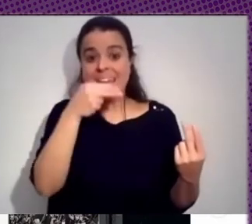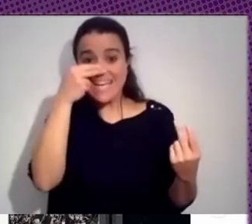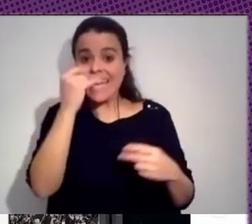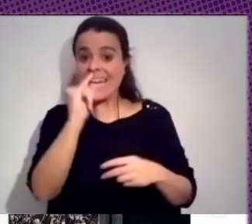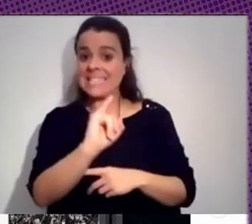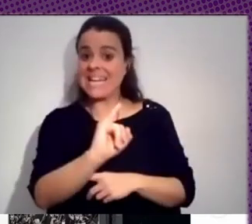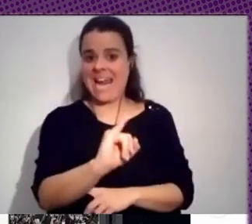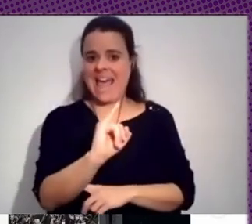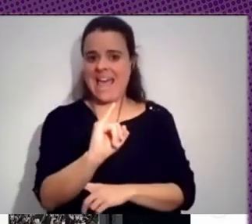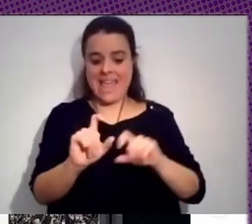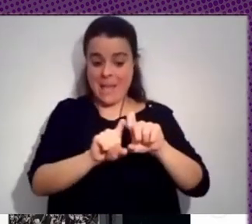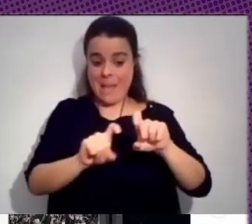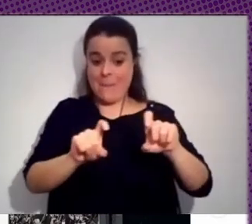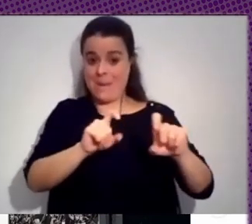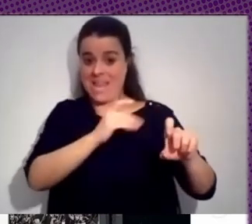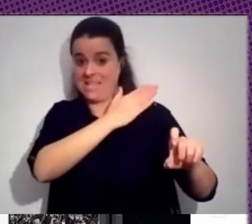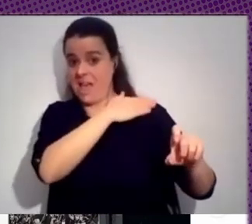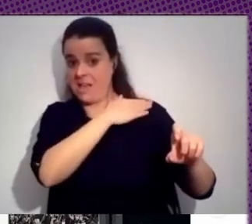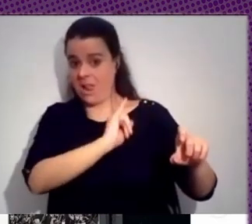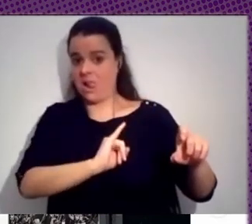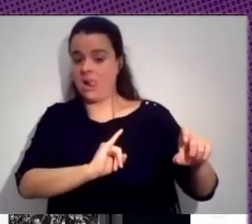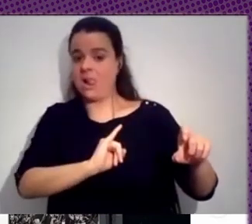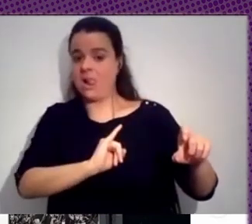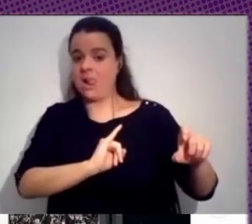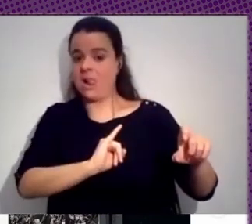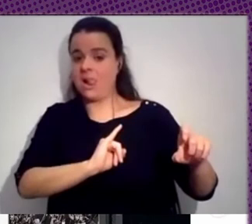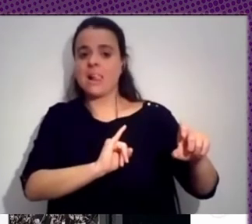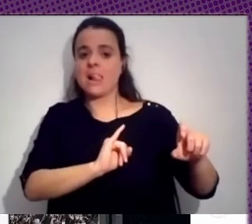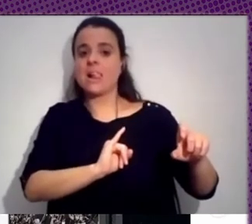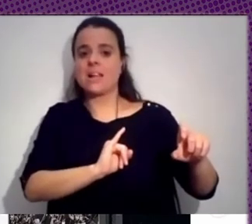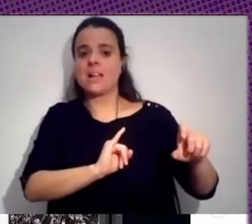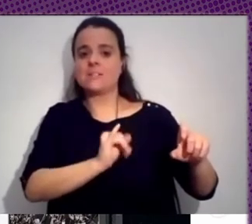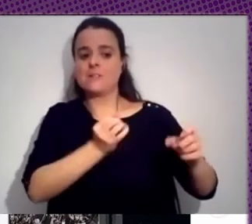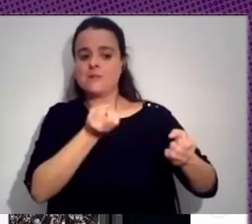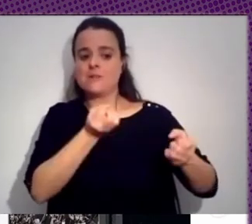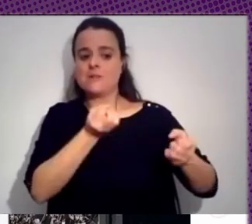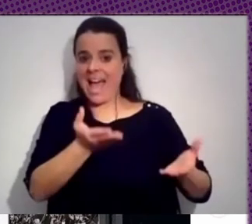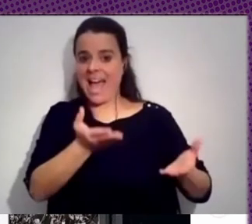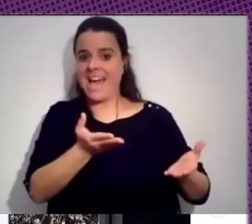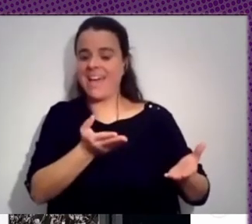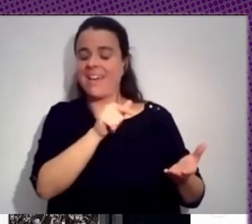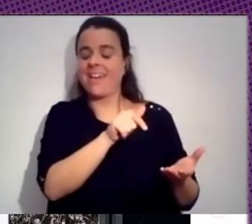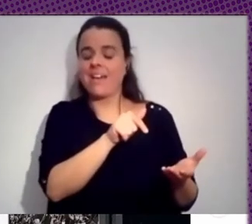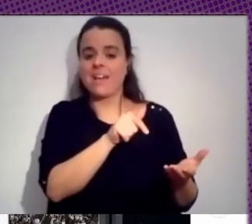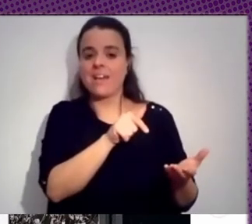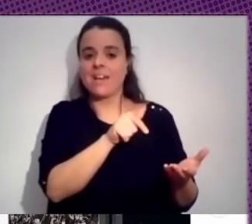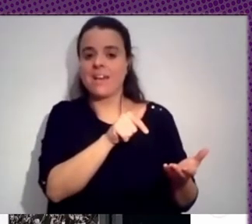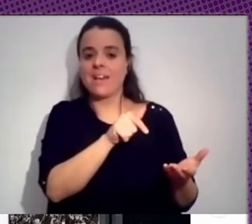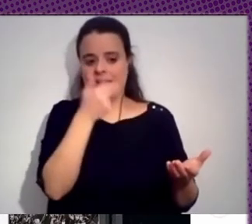empresas que están detrás o los corporativos que están detrás de estos mensajes mediáticos, vamos,